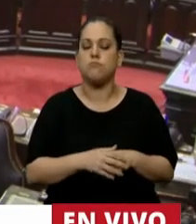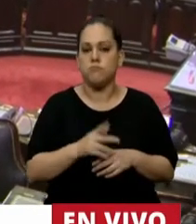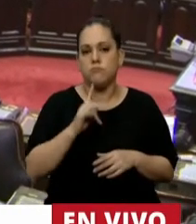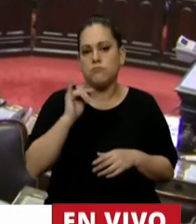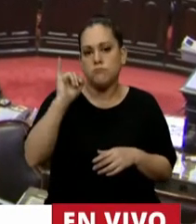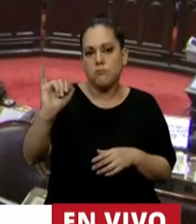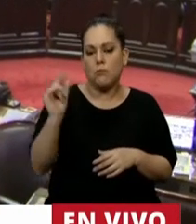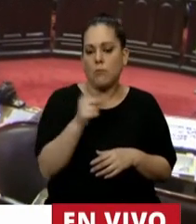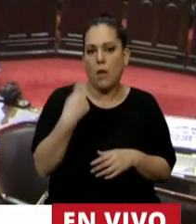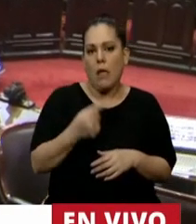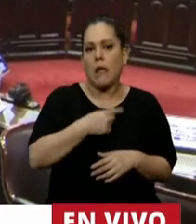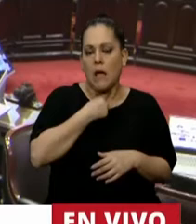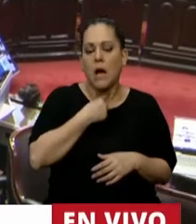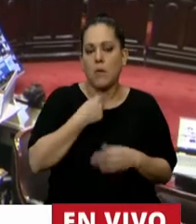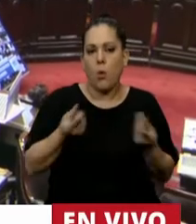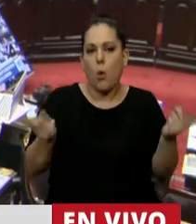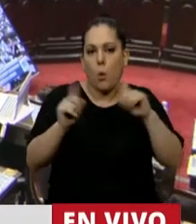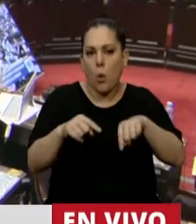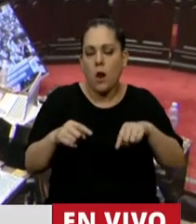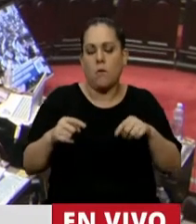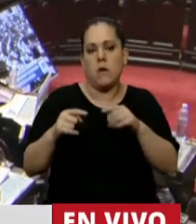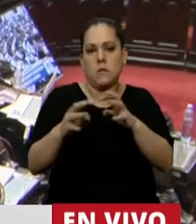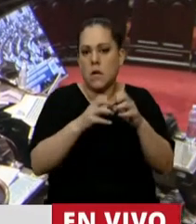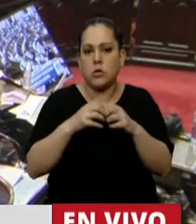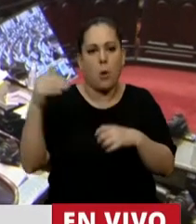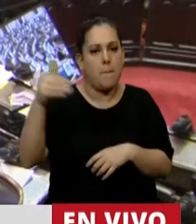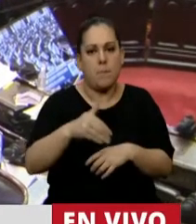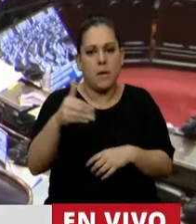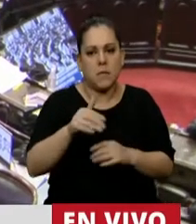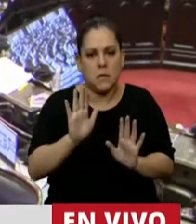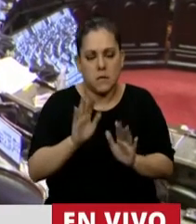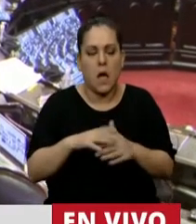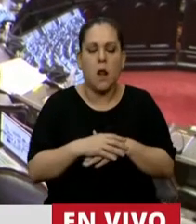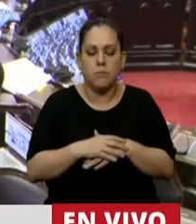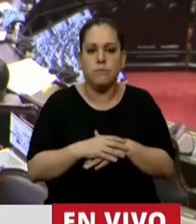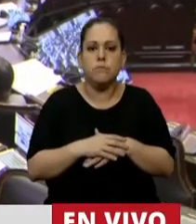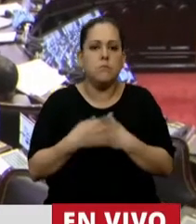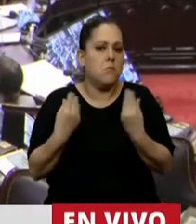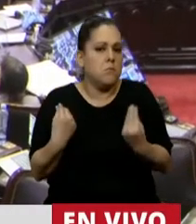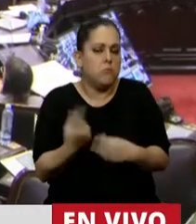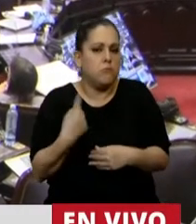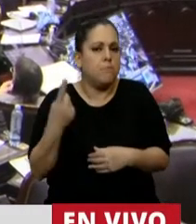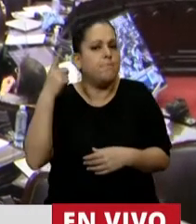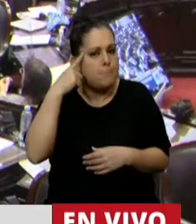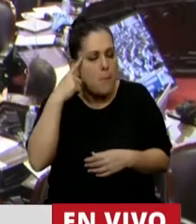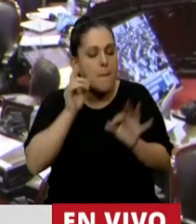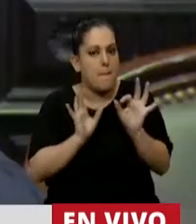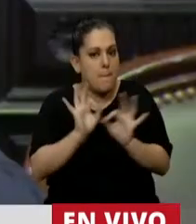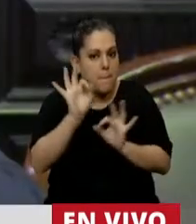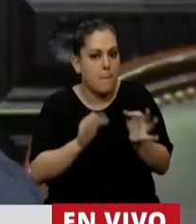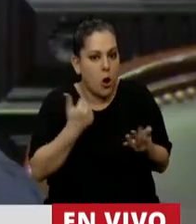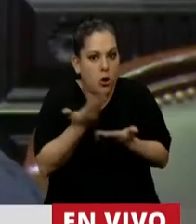presencialidad y la negativa que tiene el oficialismo con esto, tiene mucho que ver con la lógica que tiene este proyecto